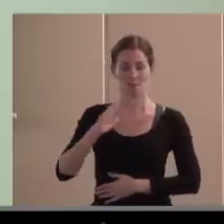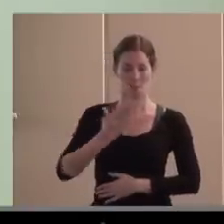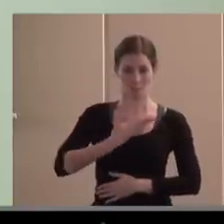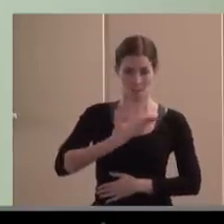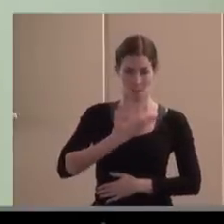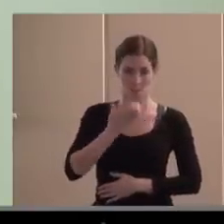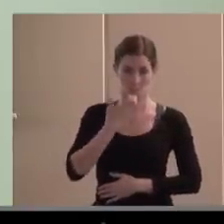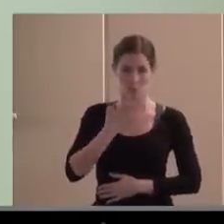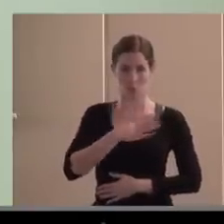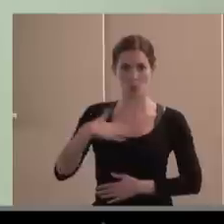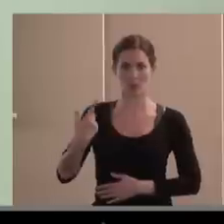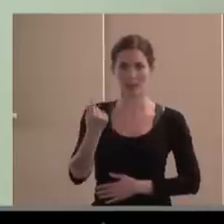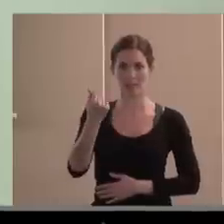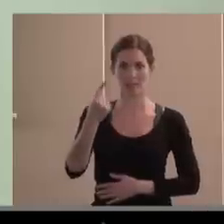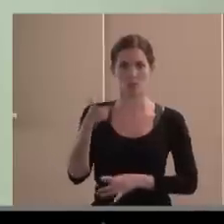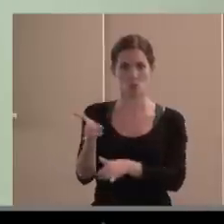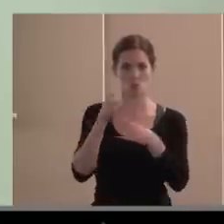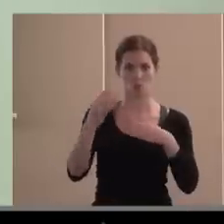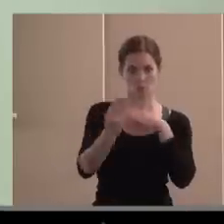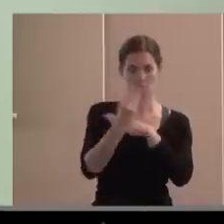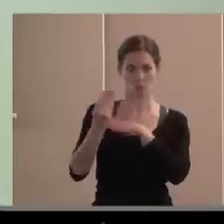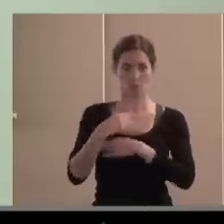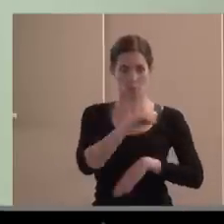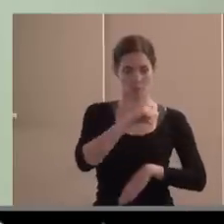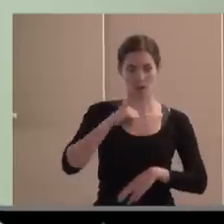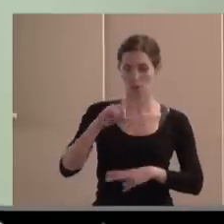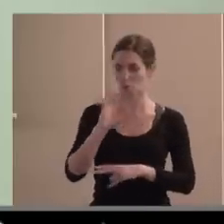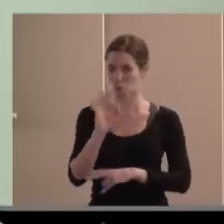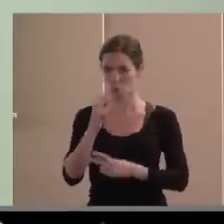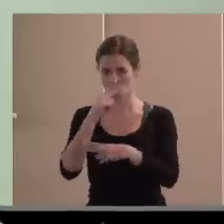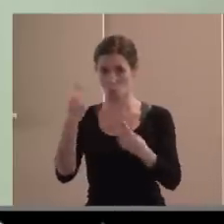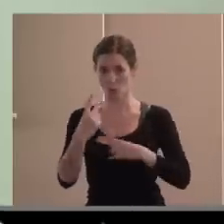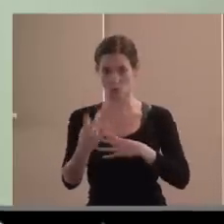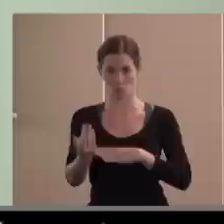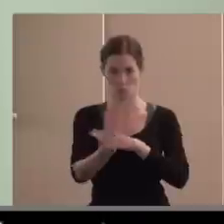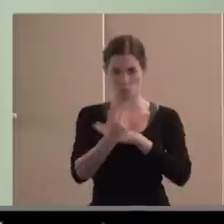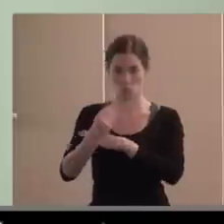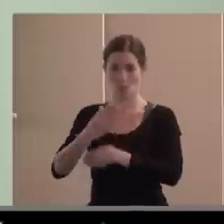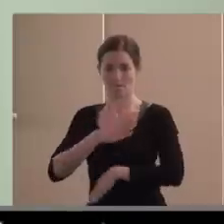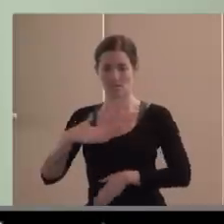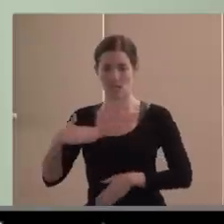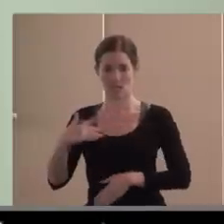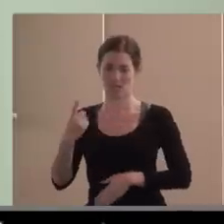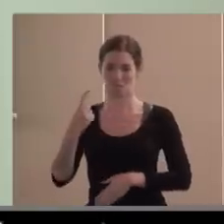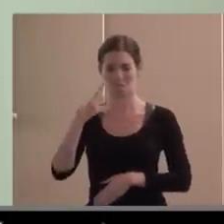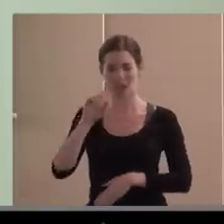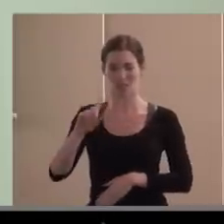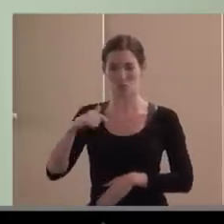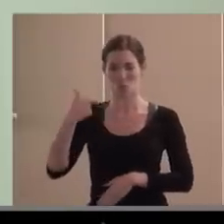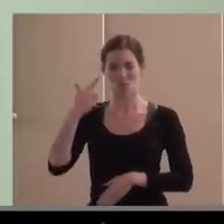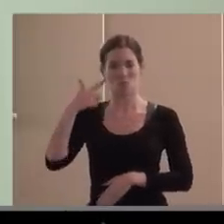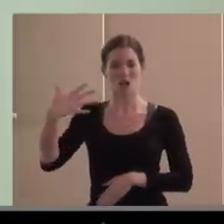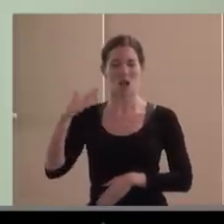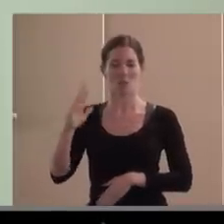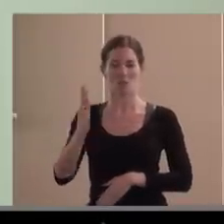de captar fondos públicos o privados para gestionar, porque, bueno, como veníamos del voluntarismo, venían de muchas de nuestras asociaciones, son de